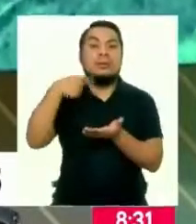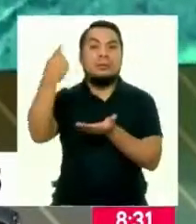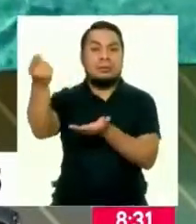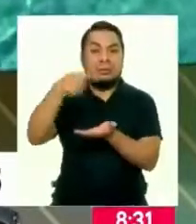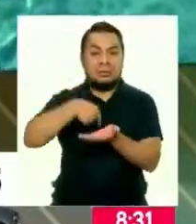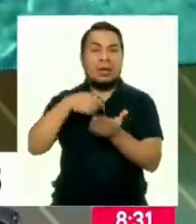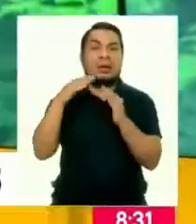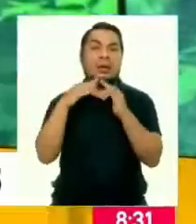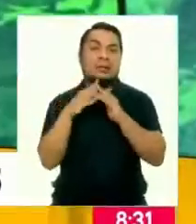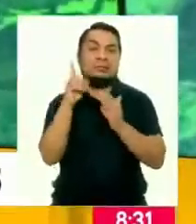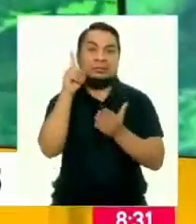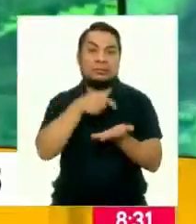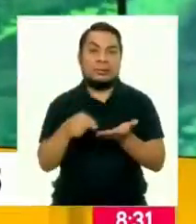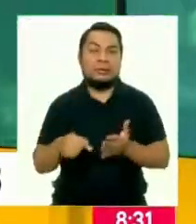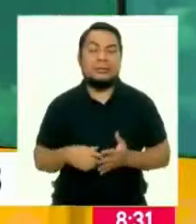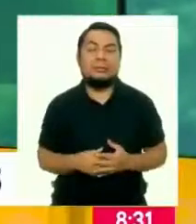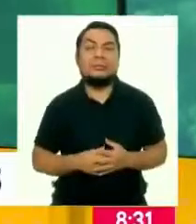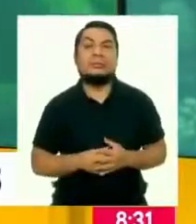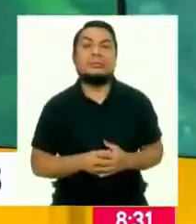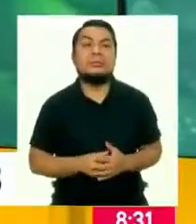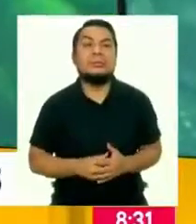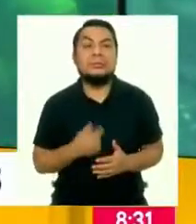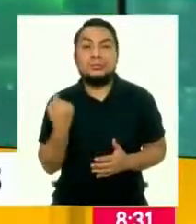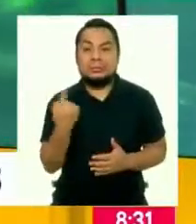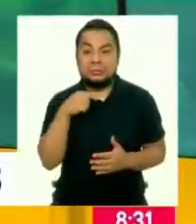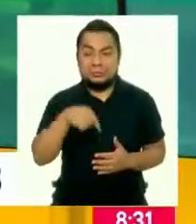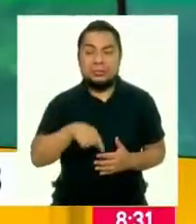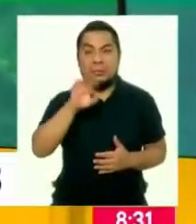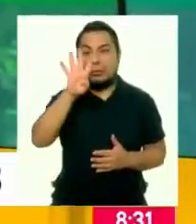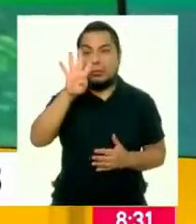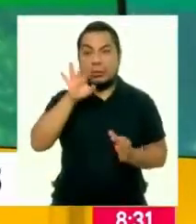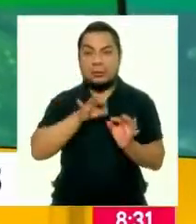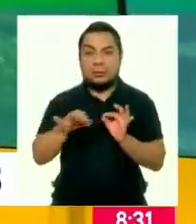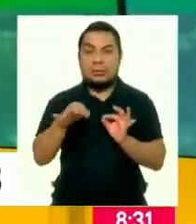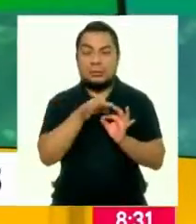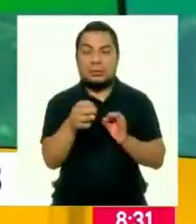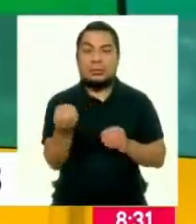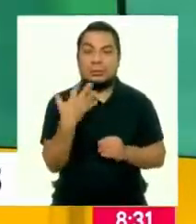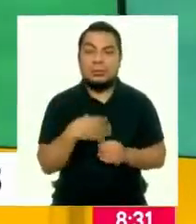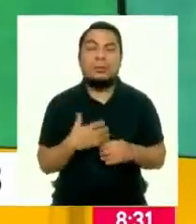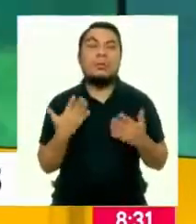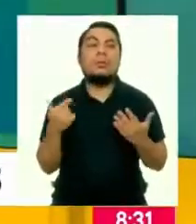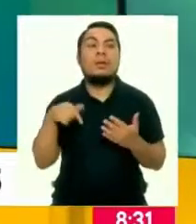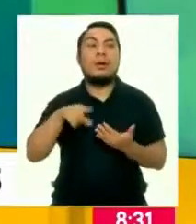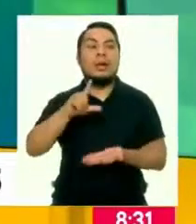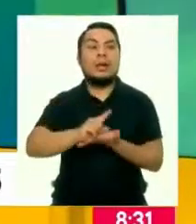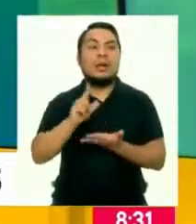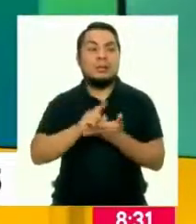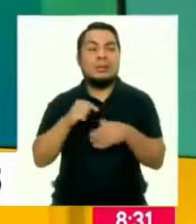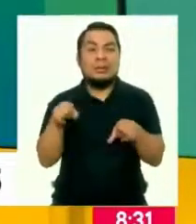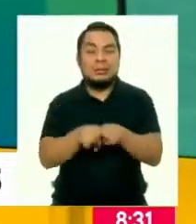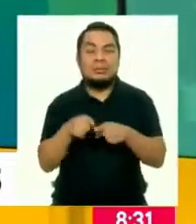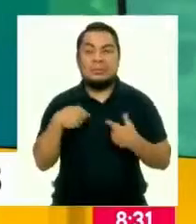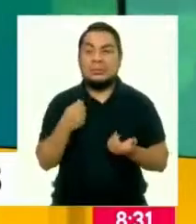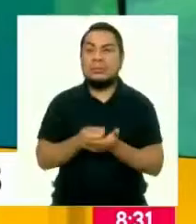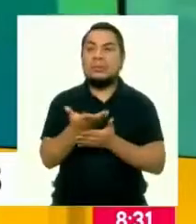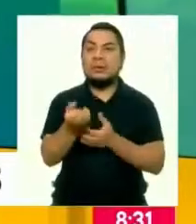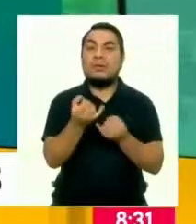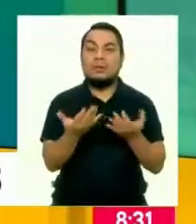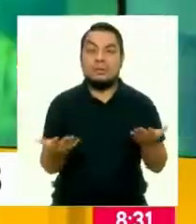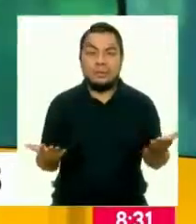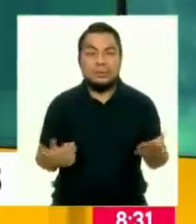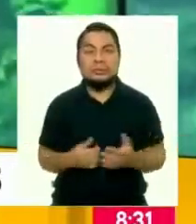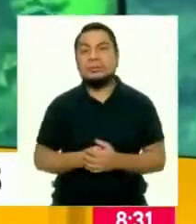llegan a la casa, ¿Sólo está funcionando para estas cuatro regiones que nos ha mencionado o aquí en Lima yo pudiera comprarle a alguno de nuestros